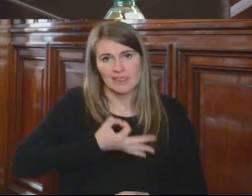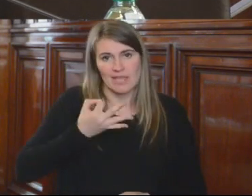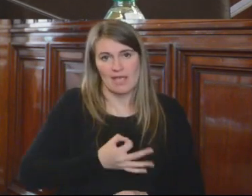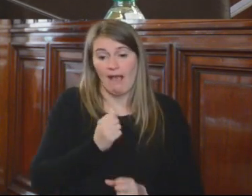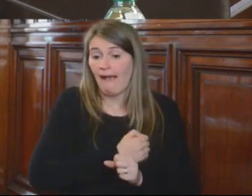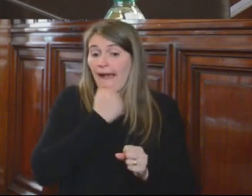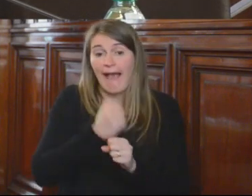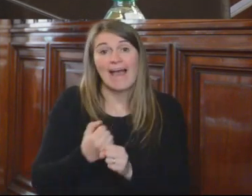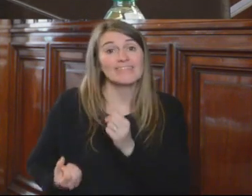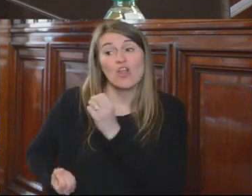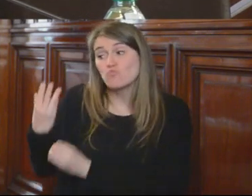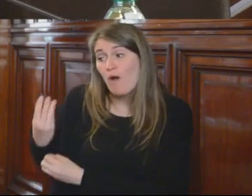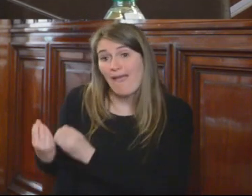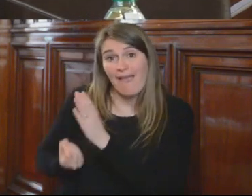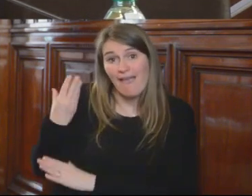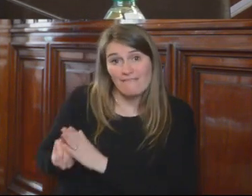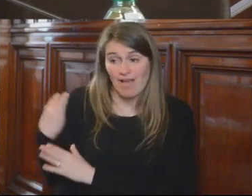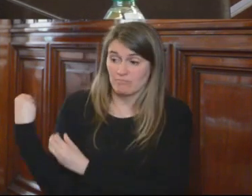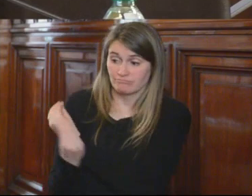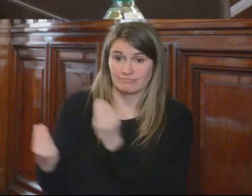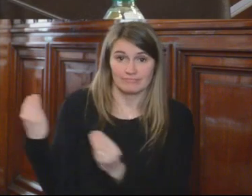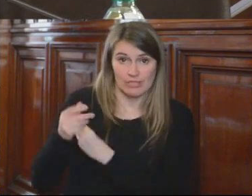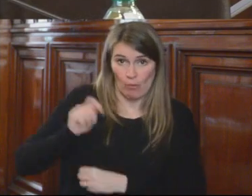designe a las nuevas autoridades judiciales.